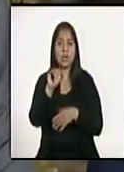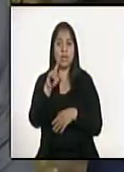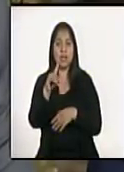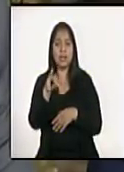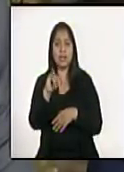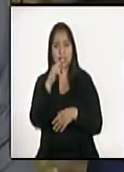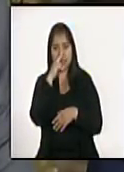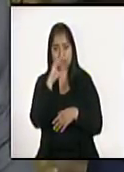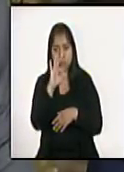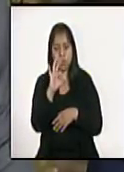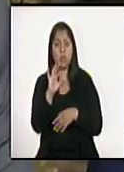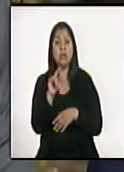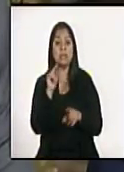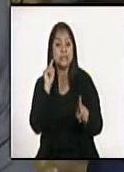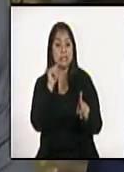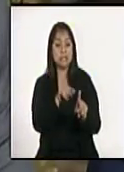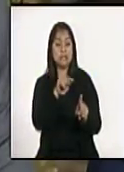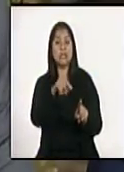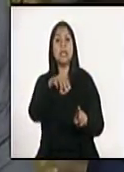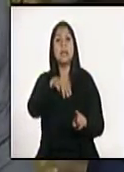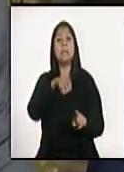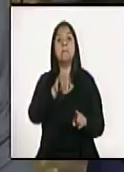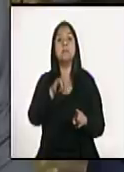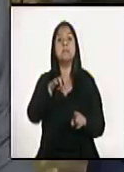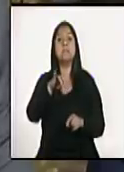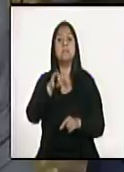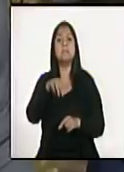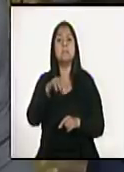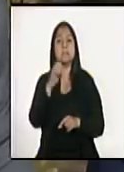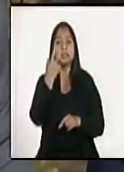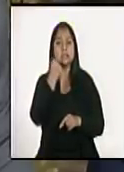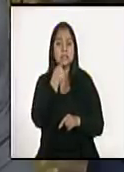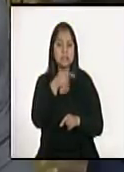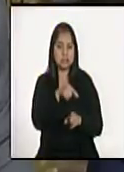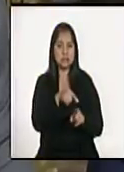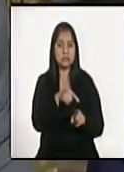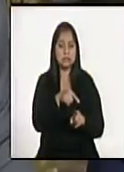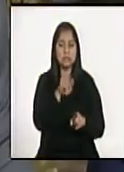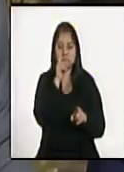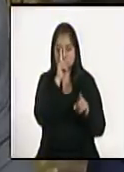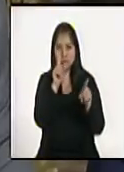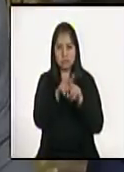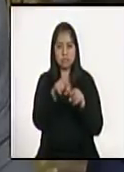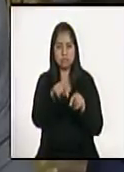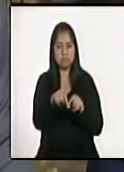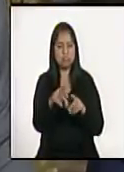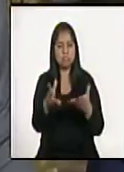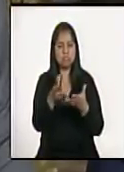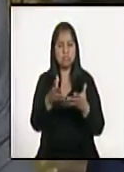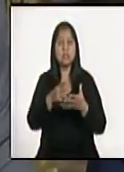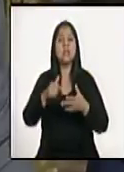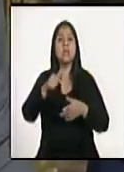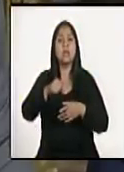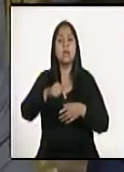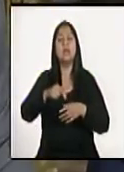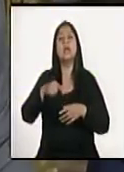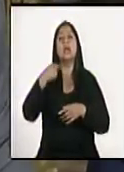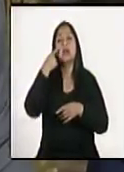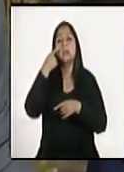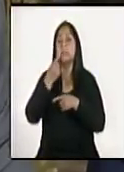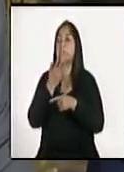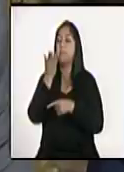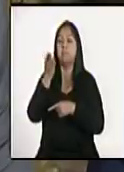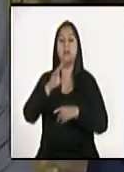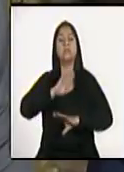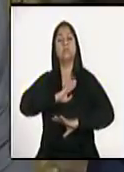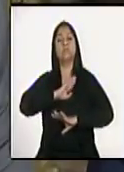sector MIPIMES. Y también hemos encontrado una respuesta satisfactoria a nuestra petición